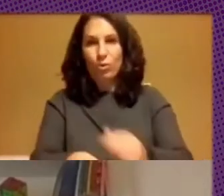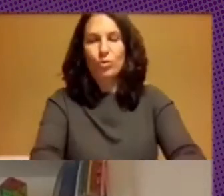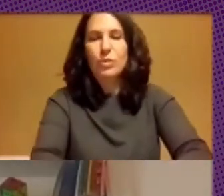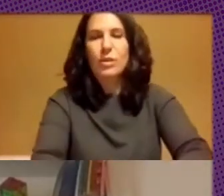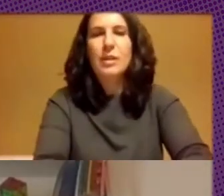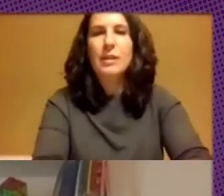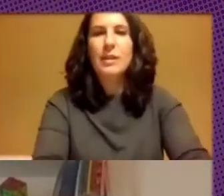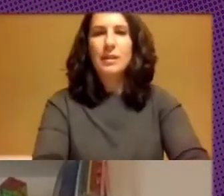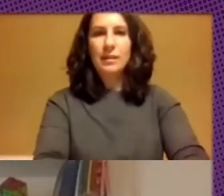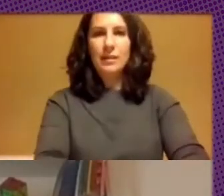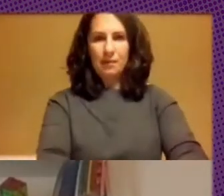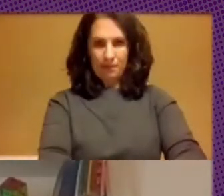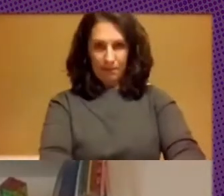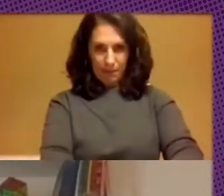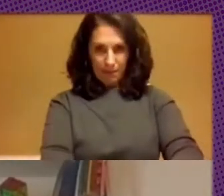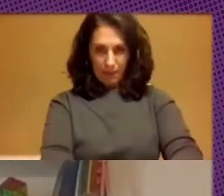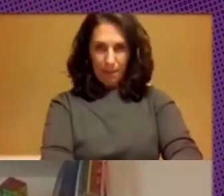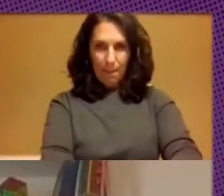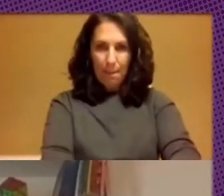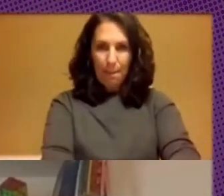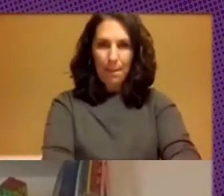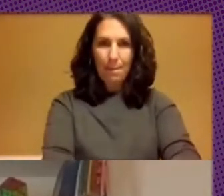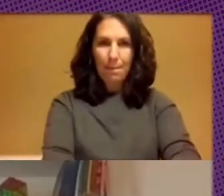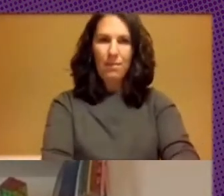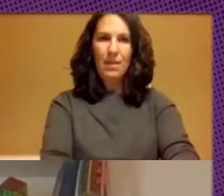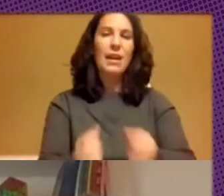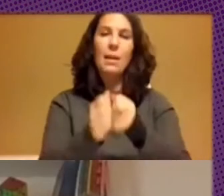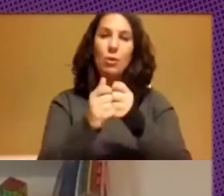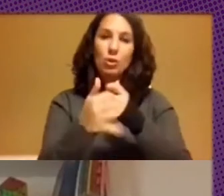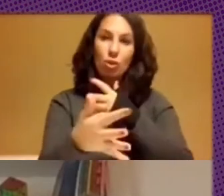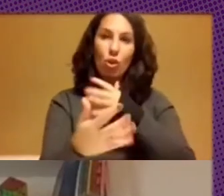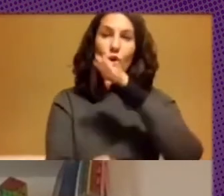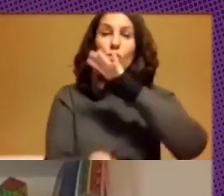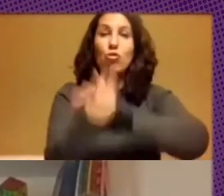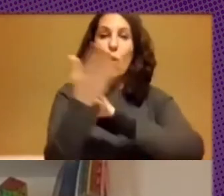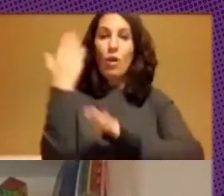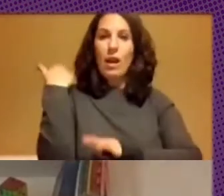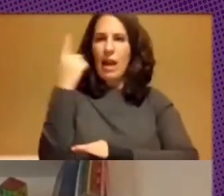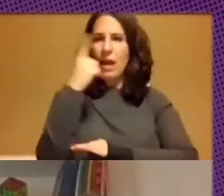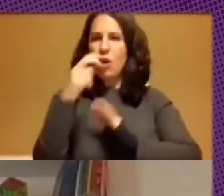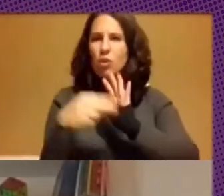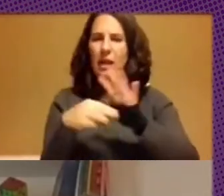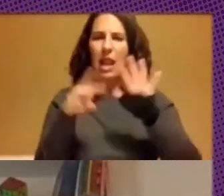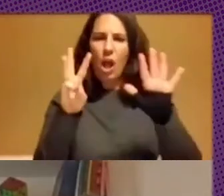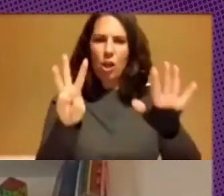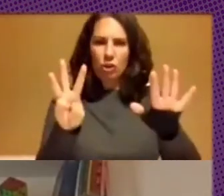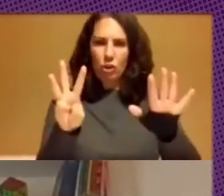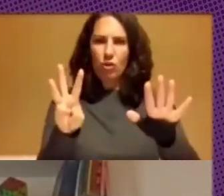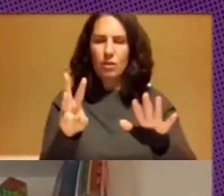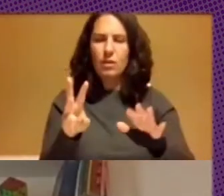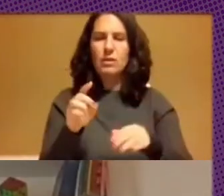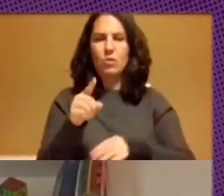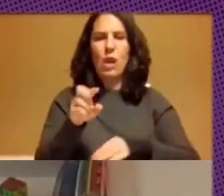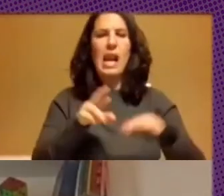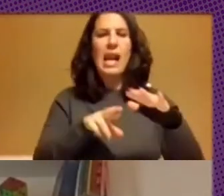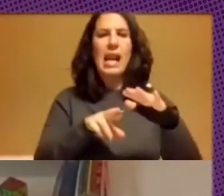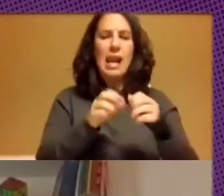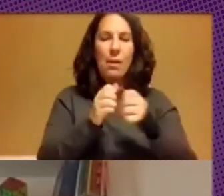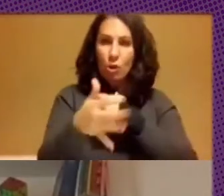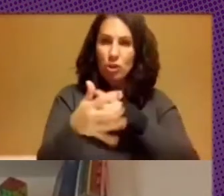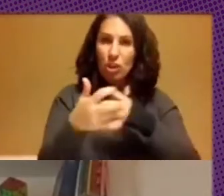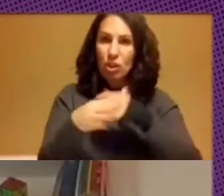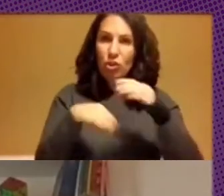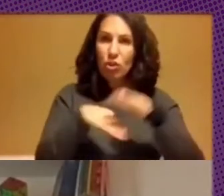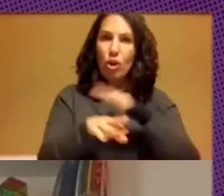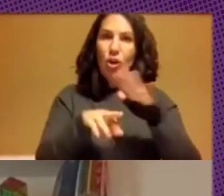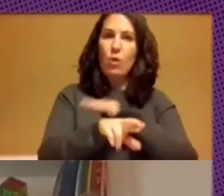en la experiencia el repositorio de Plan Saibal surgió en el año 2008 es un recurso de es un repositorio de recursos